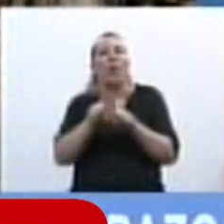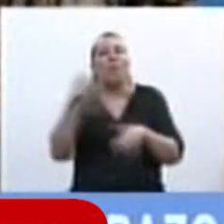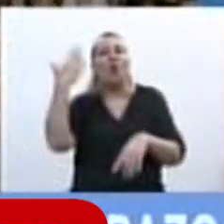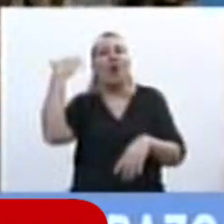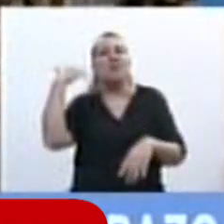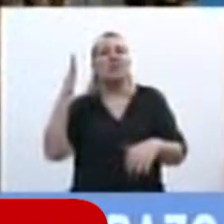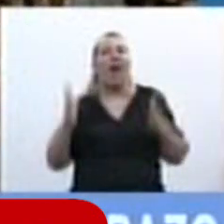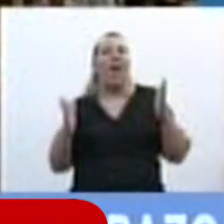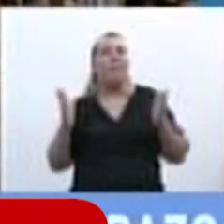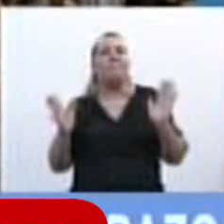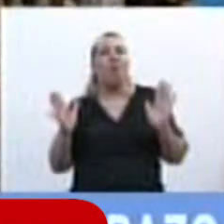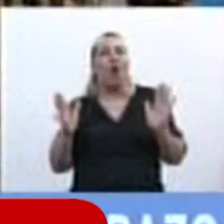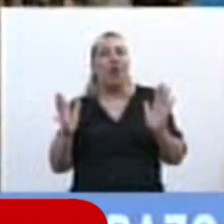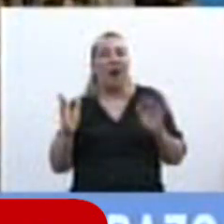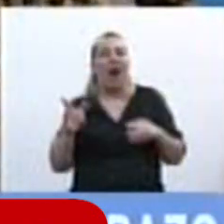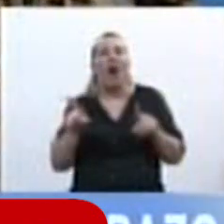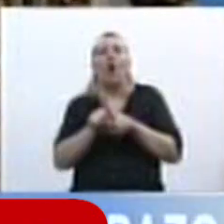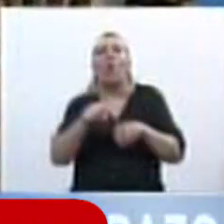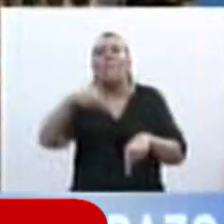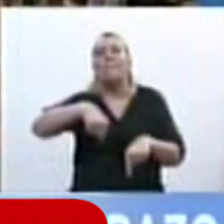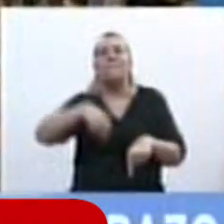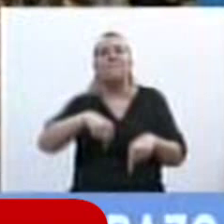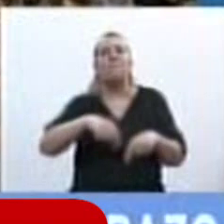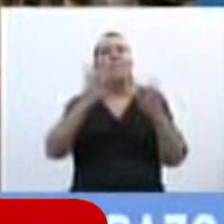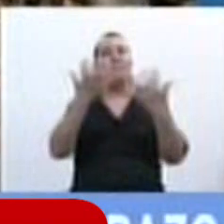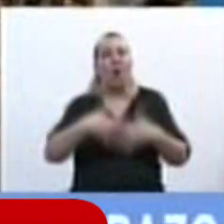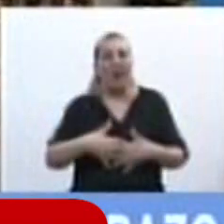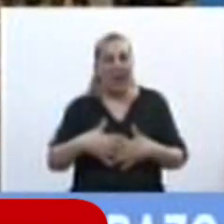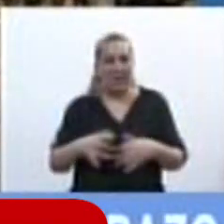el mismo ataque que lo que tiene hoy este proyecto.